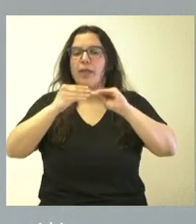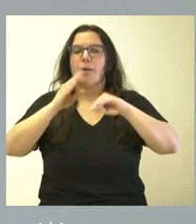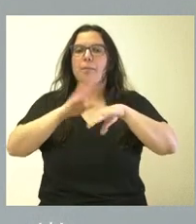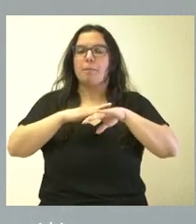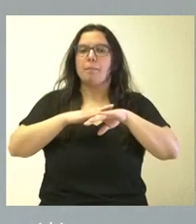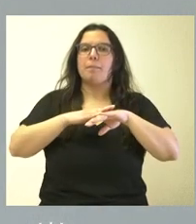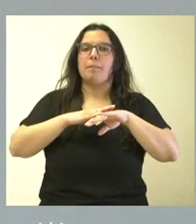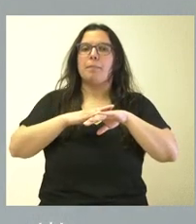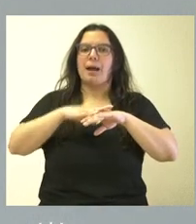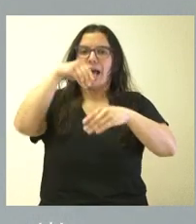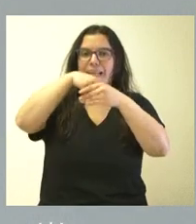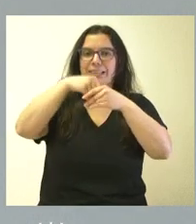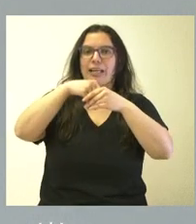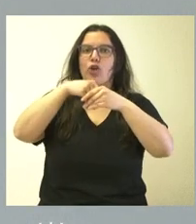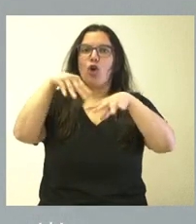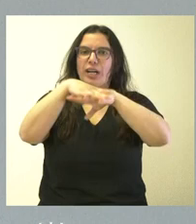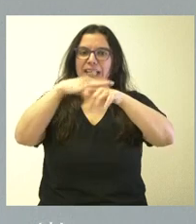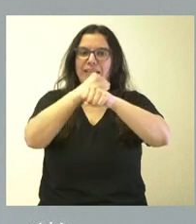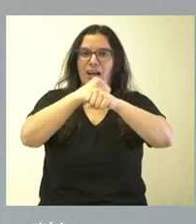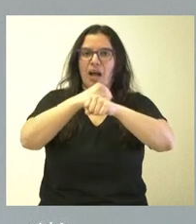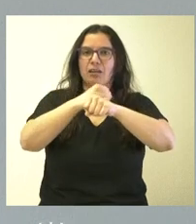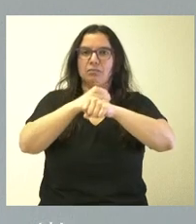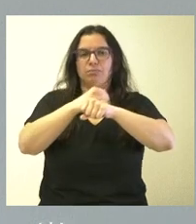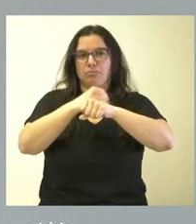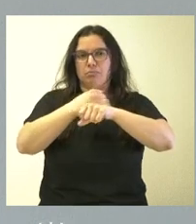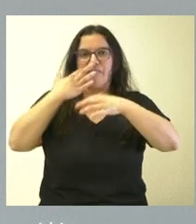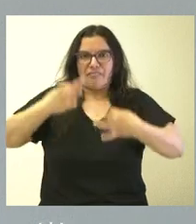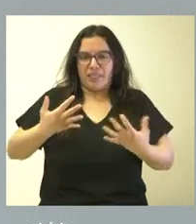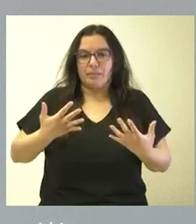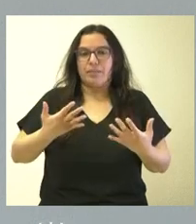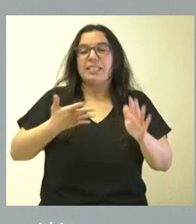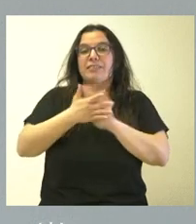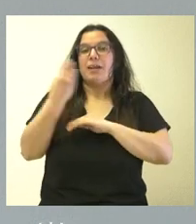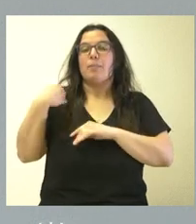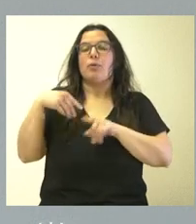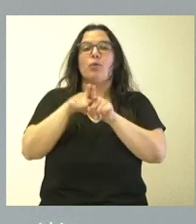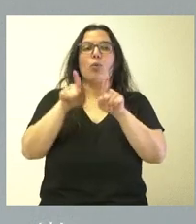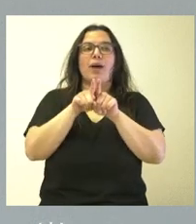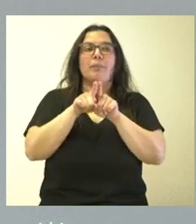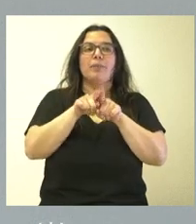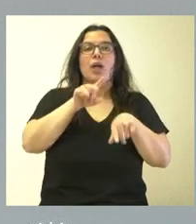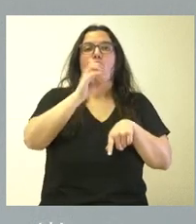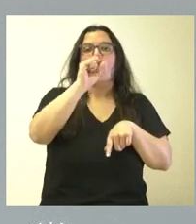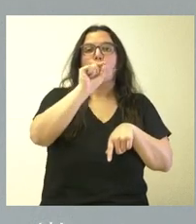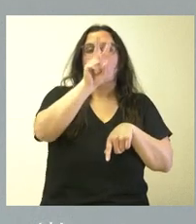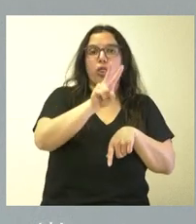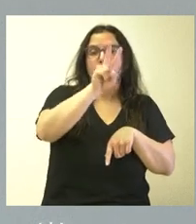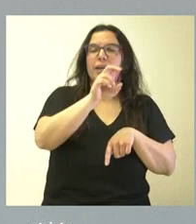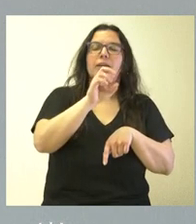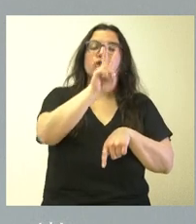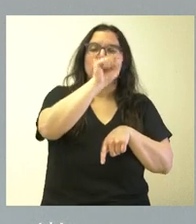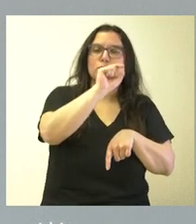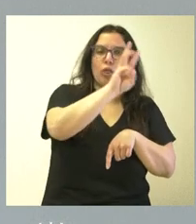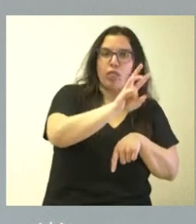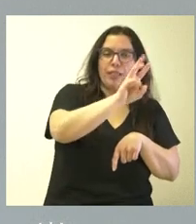interoperatividad. En me estoy refiriendo que a veces la versión Jimena puede ser el 2.0 en uno de hospitales o el